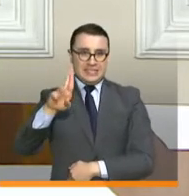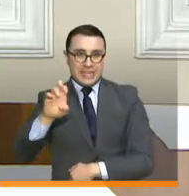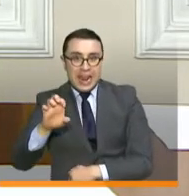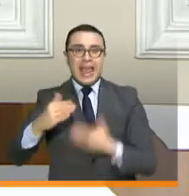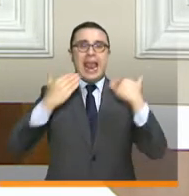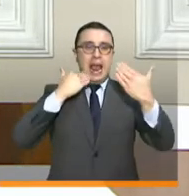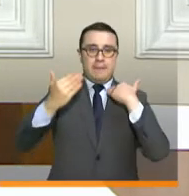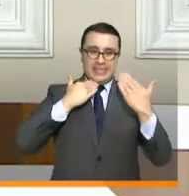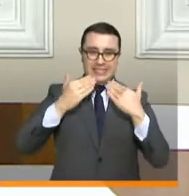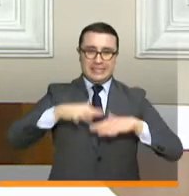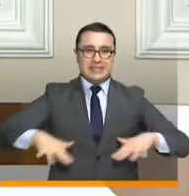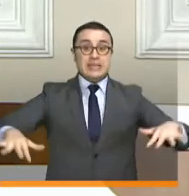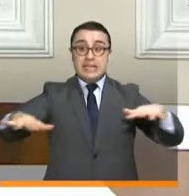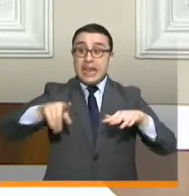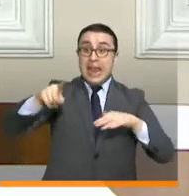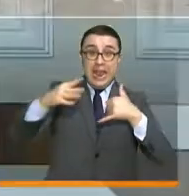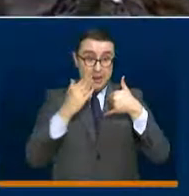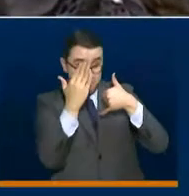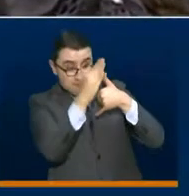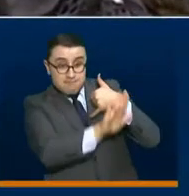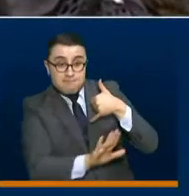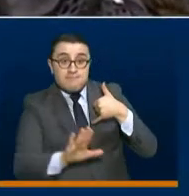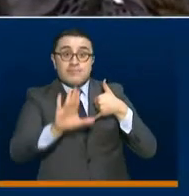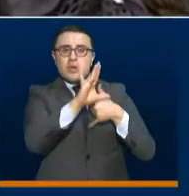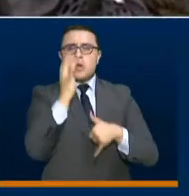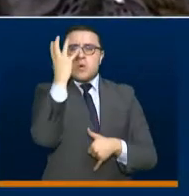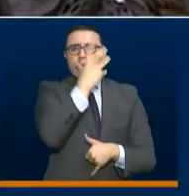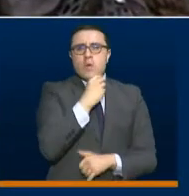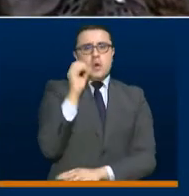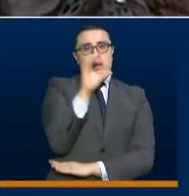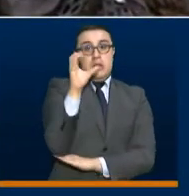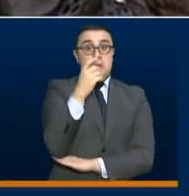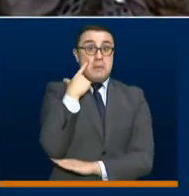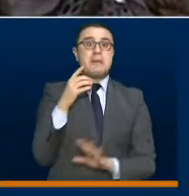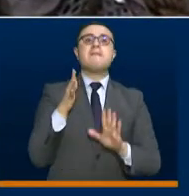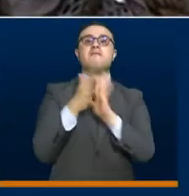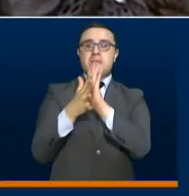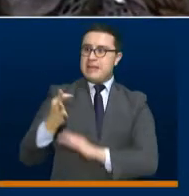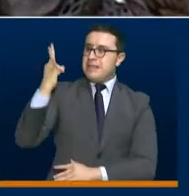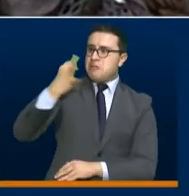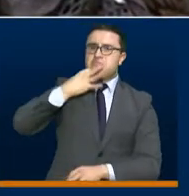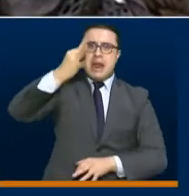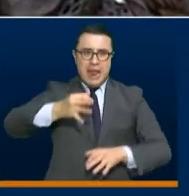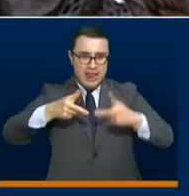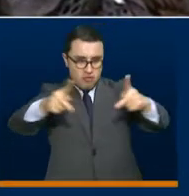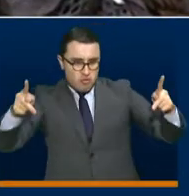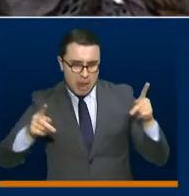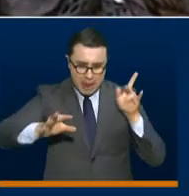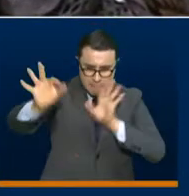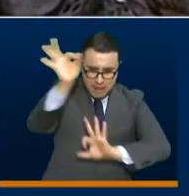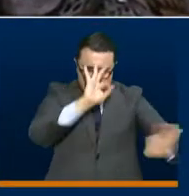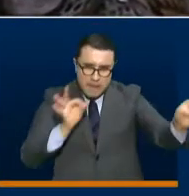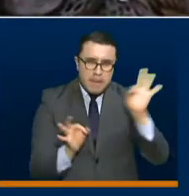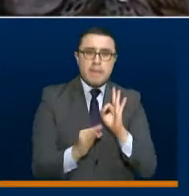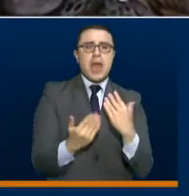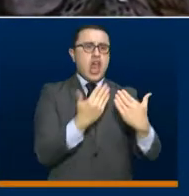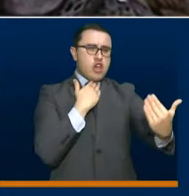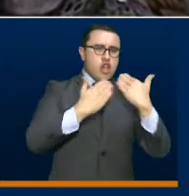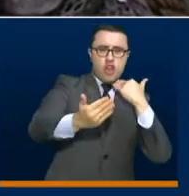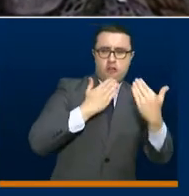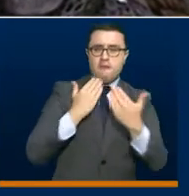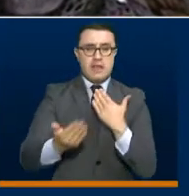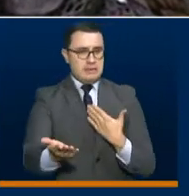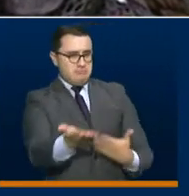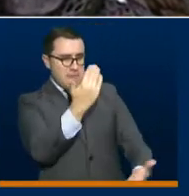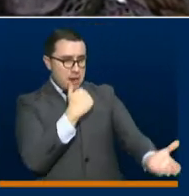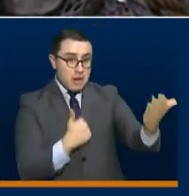tiene nuestro país. Importante también conocer el testimonio de preparación, de adecuación, generación de confianza y también cómo